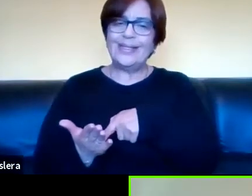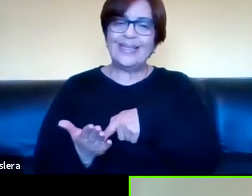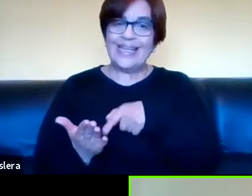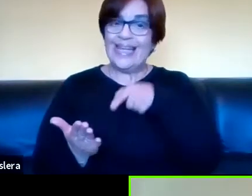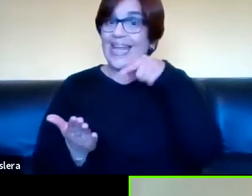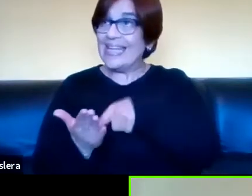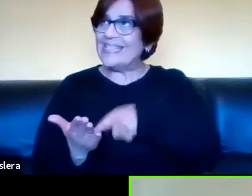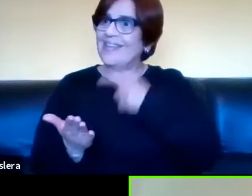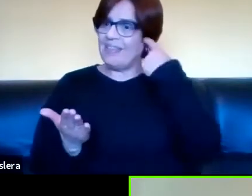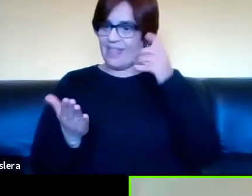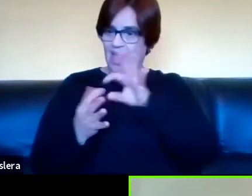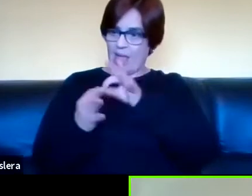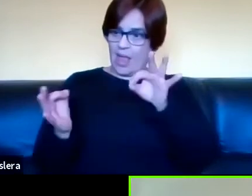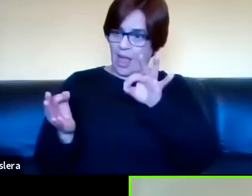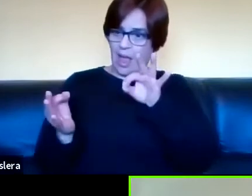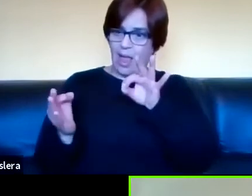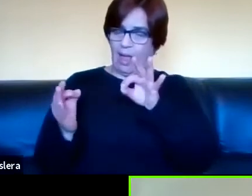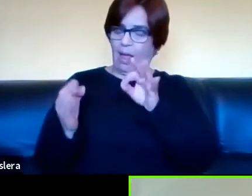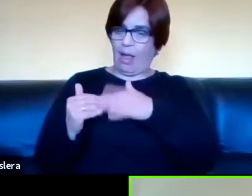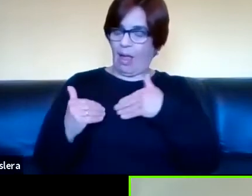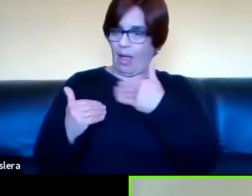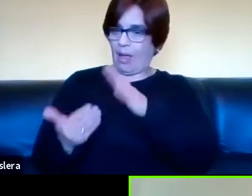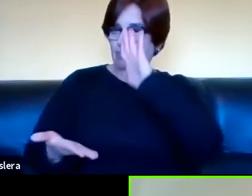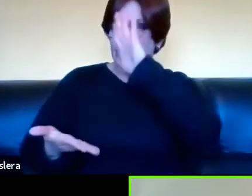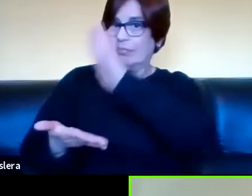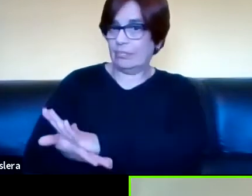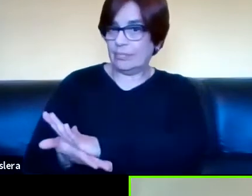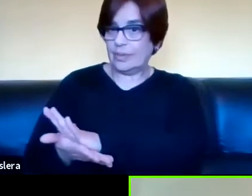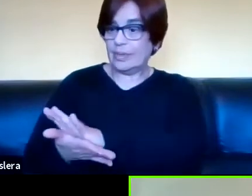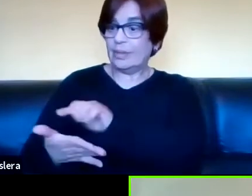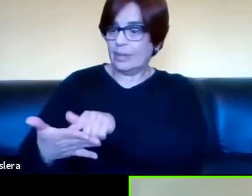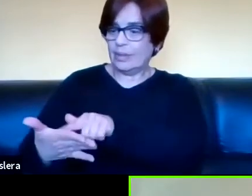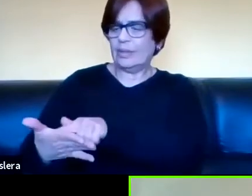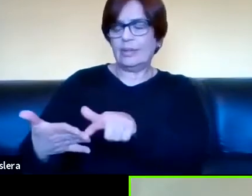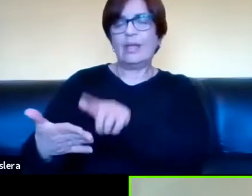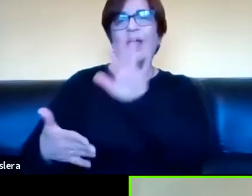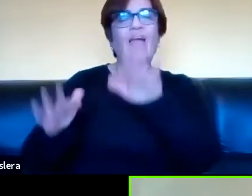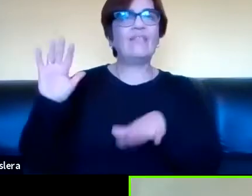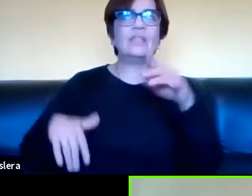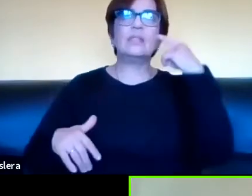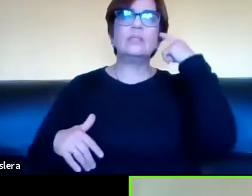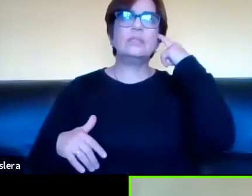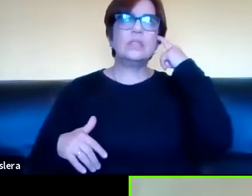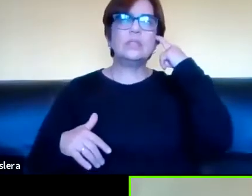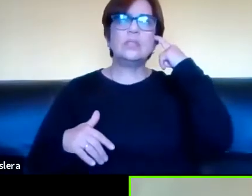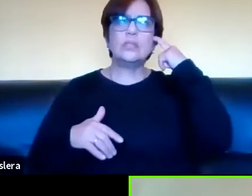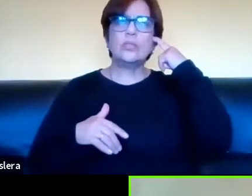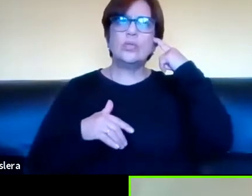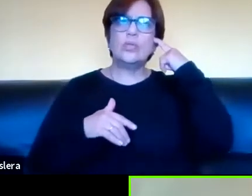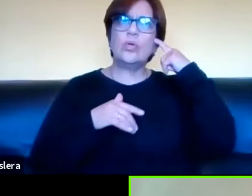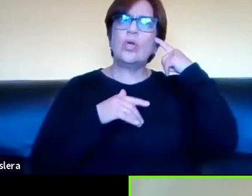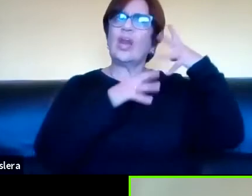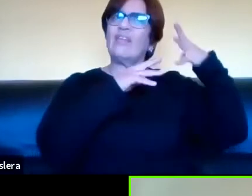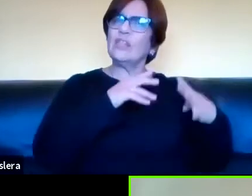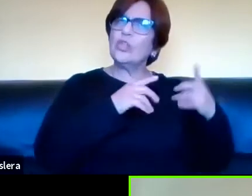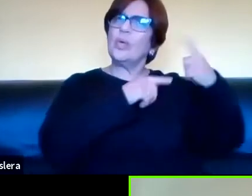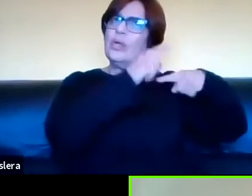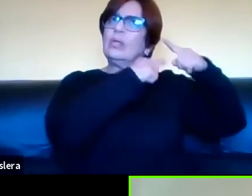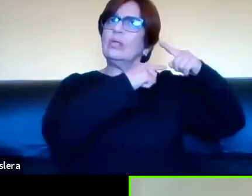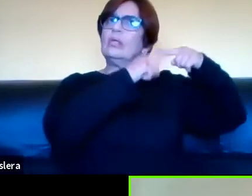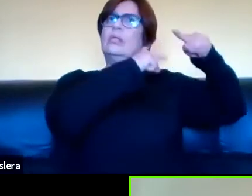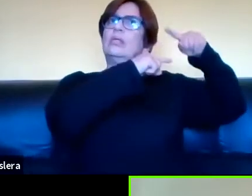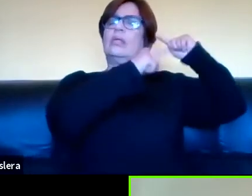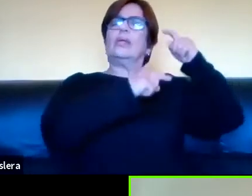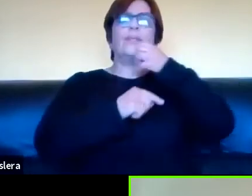esa unidad de pensamiento queda objetivada en el texto, que a veces uno no puede pensar sobre su pensar, de hecho hay muchas terapias, por ejemplo la